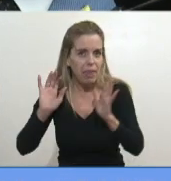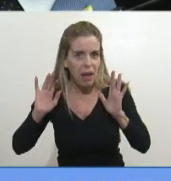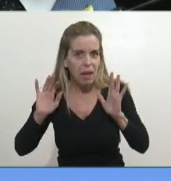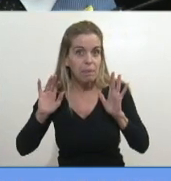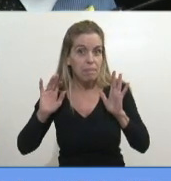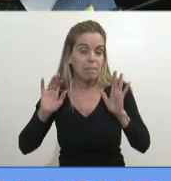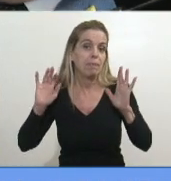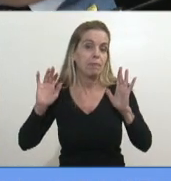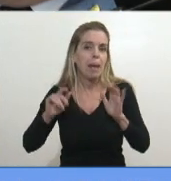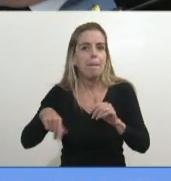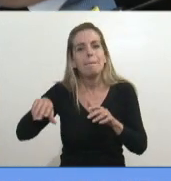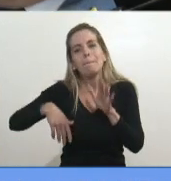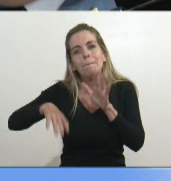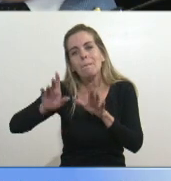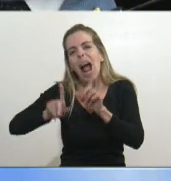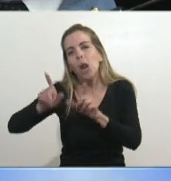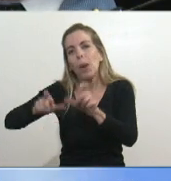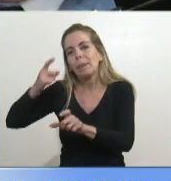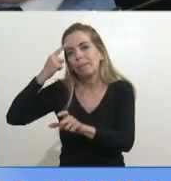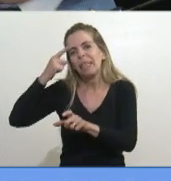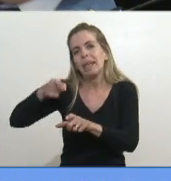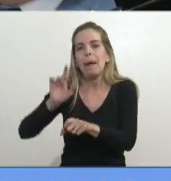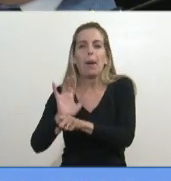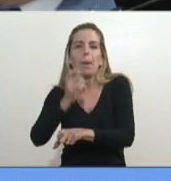Una simple gripecita, ya va a pasar.